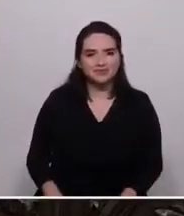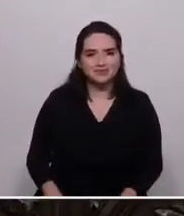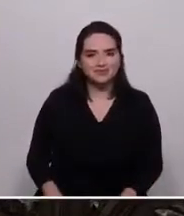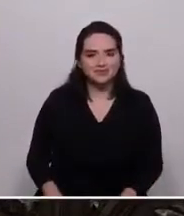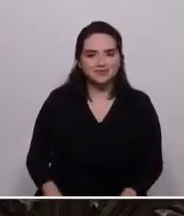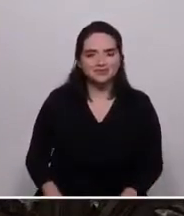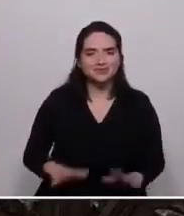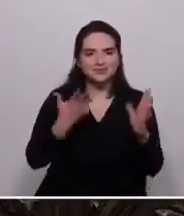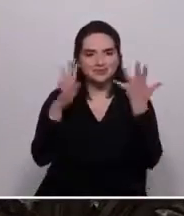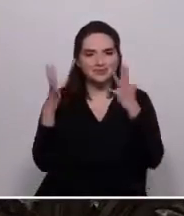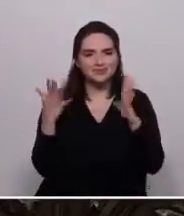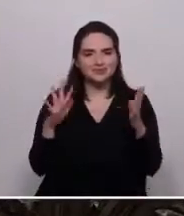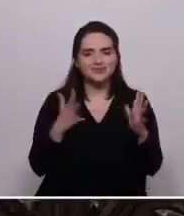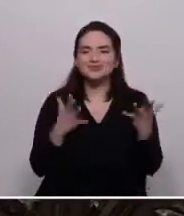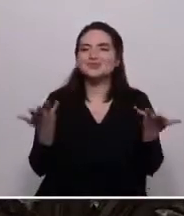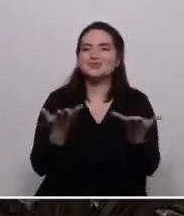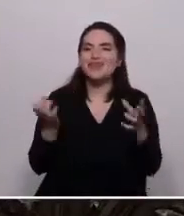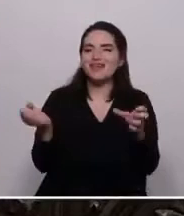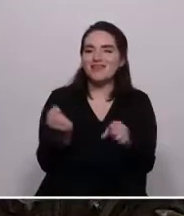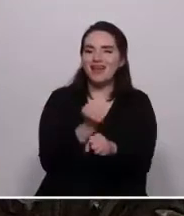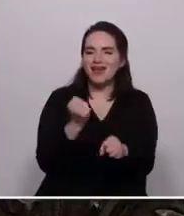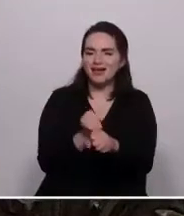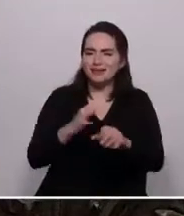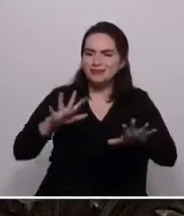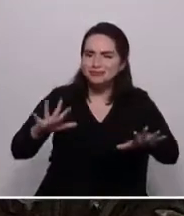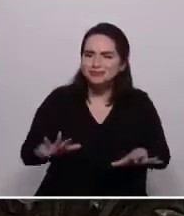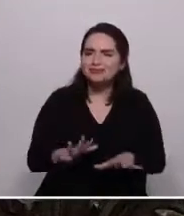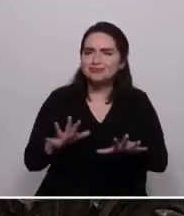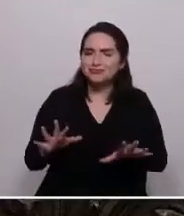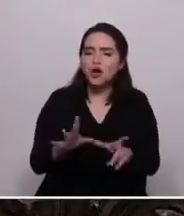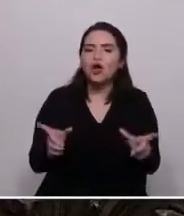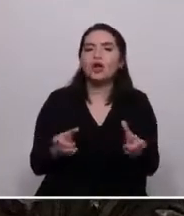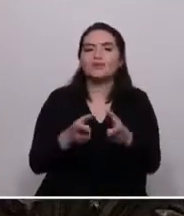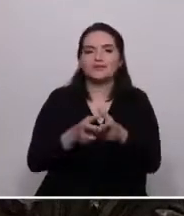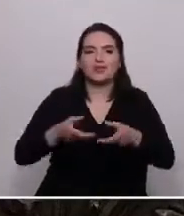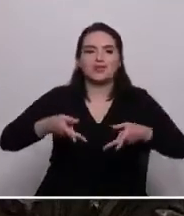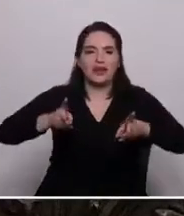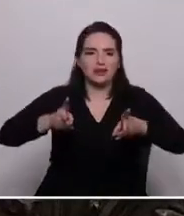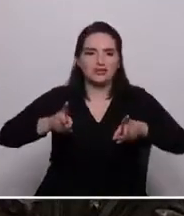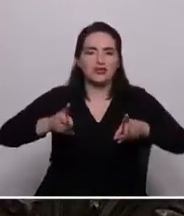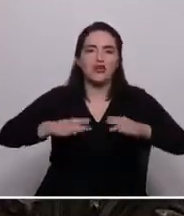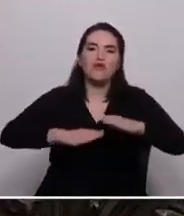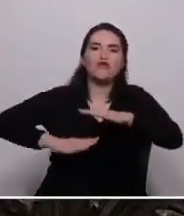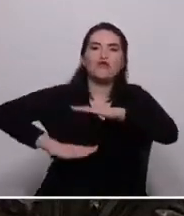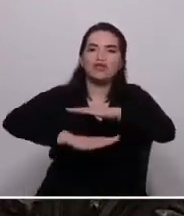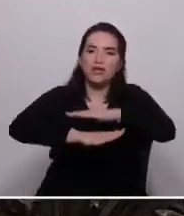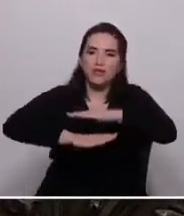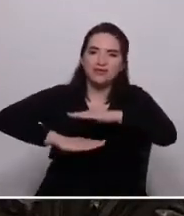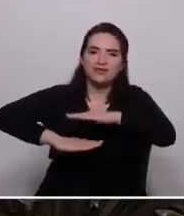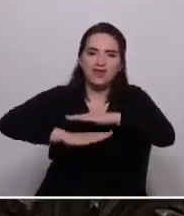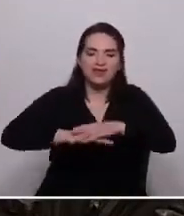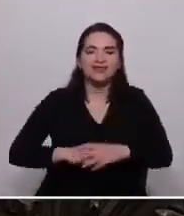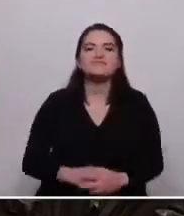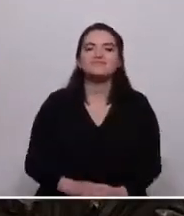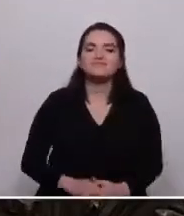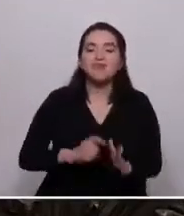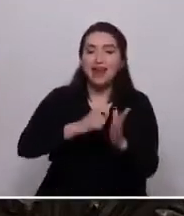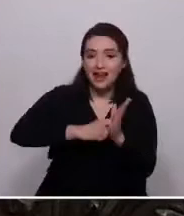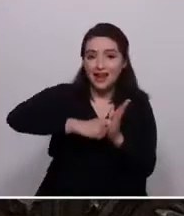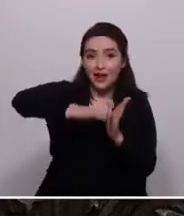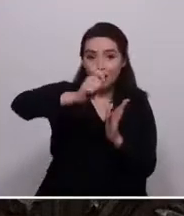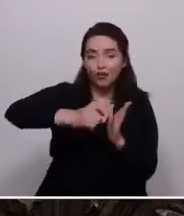será trabajar arduamente desde la Comisión de Derechos Fundamentales para velar que se reconozcan y